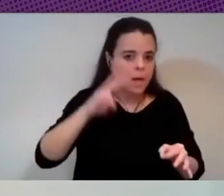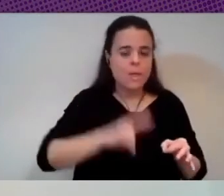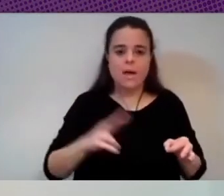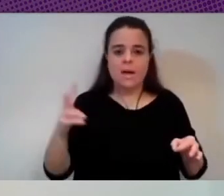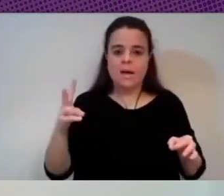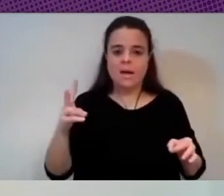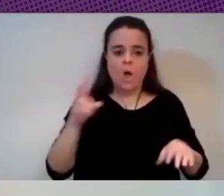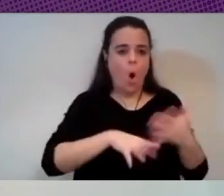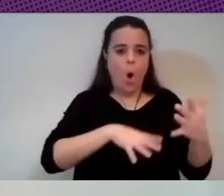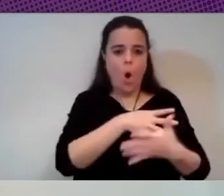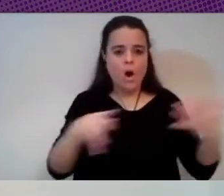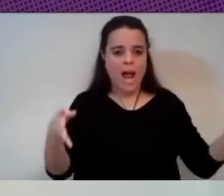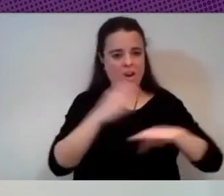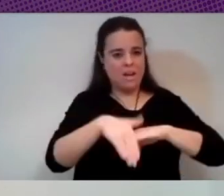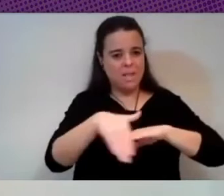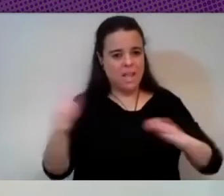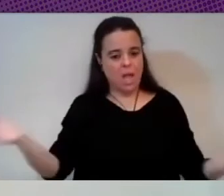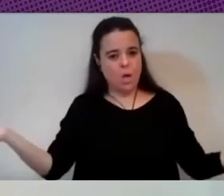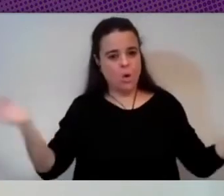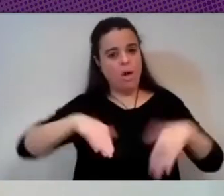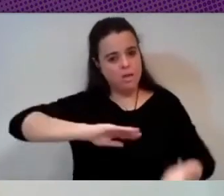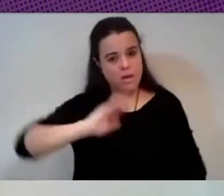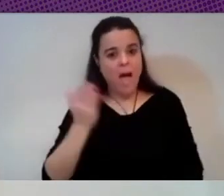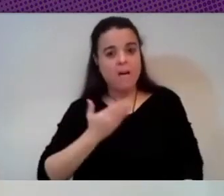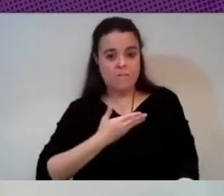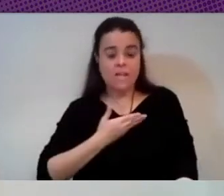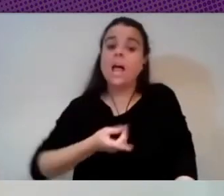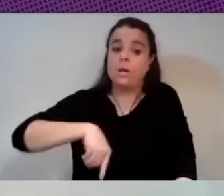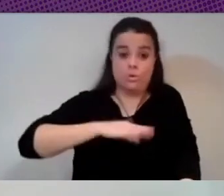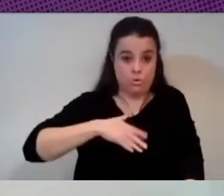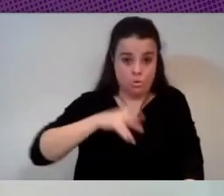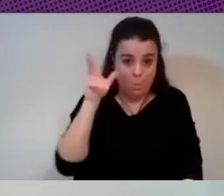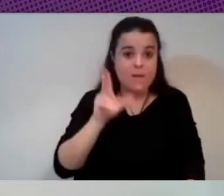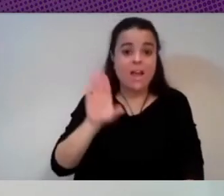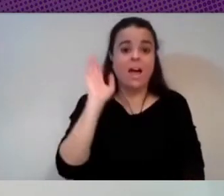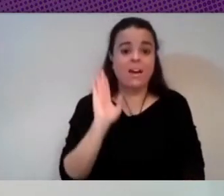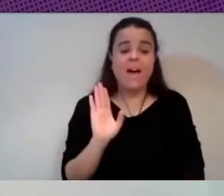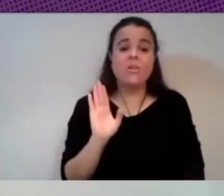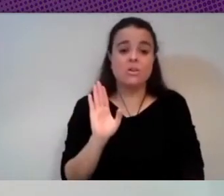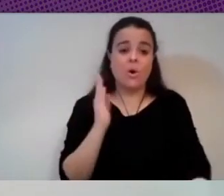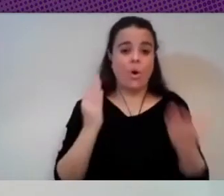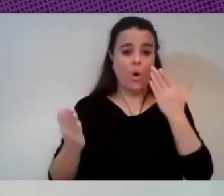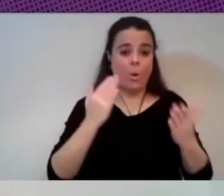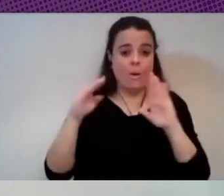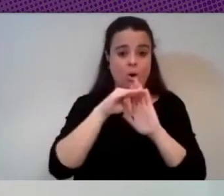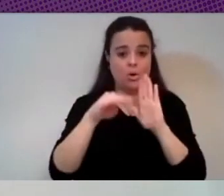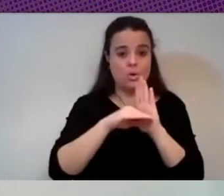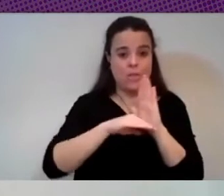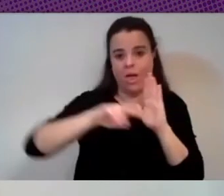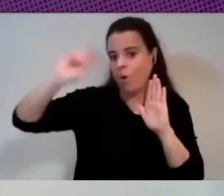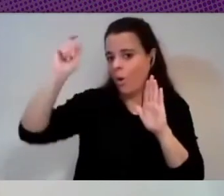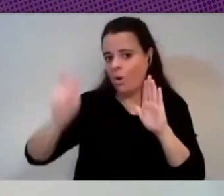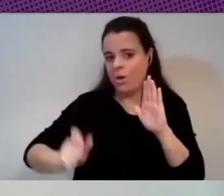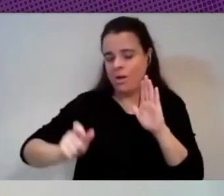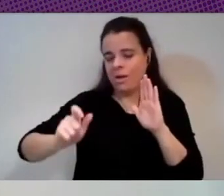o cómo se afecta a nosotros y luego que en el fondo somos privilegiados respecto a muchas condiciones con las que han tenido que lidiar gente más precaria